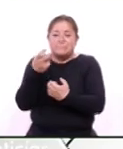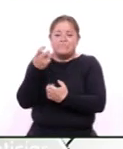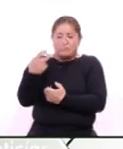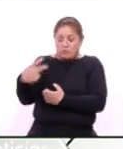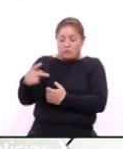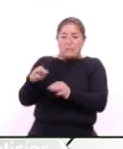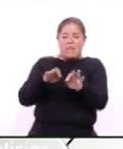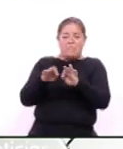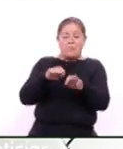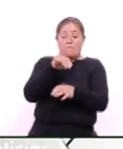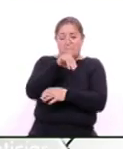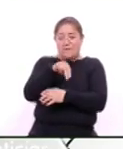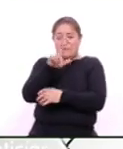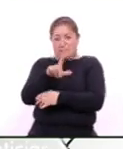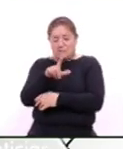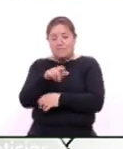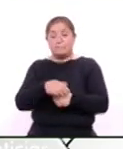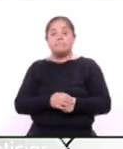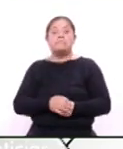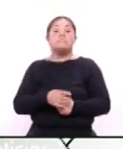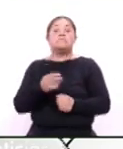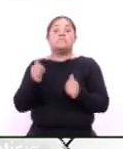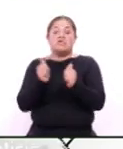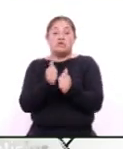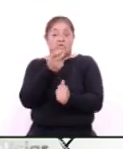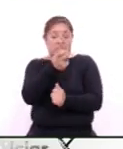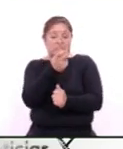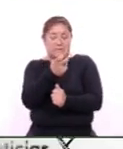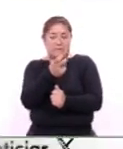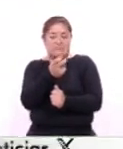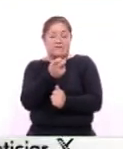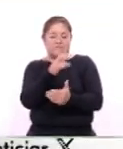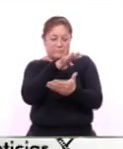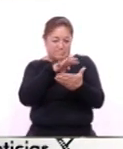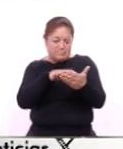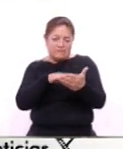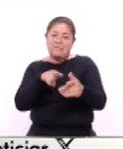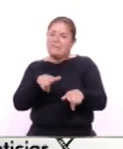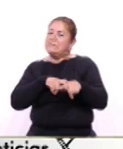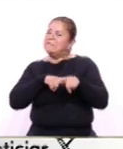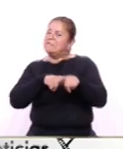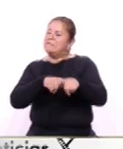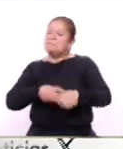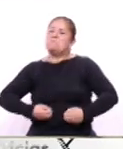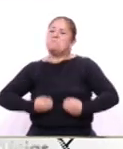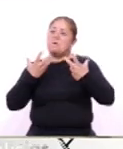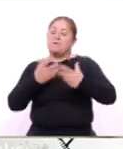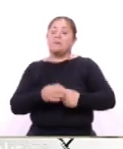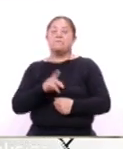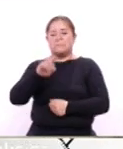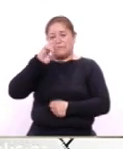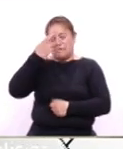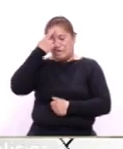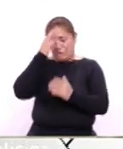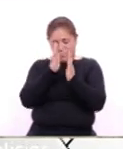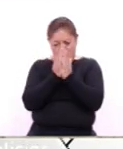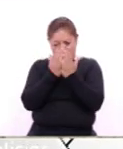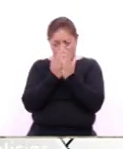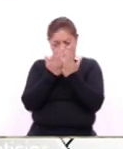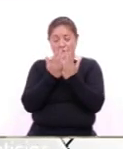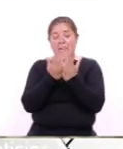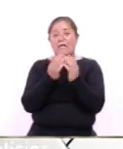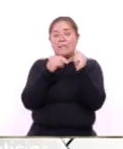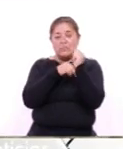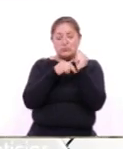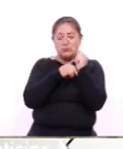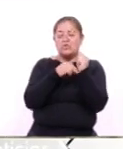y que a través de esas letras siga viviendo cabe destacar que su novela La Escondida publicada